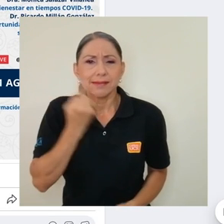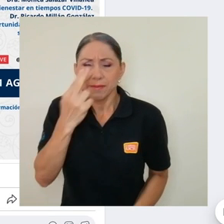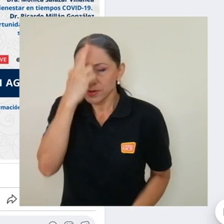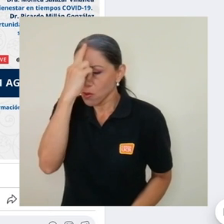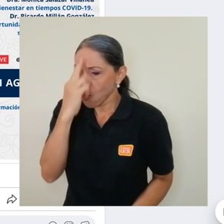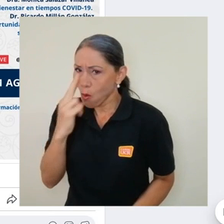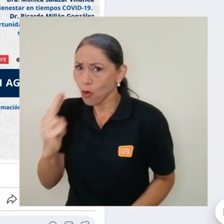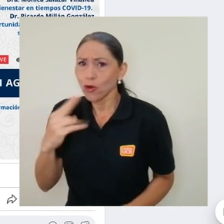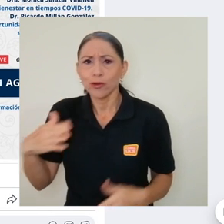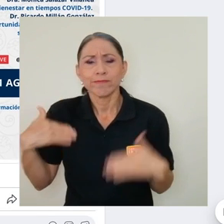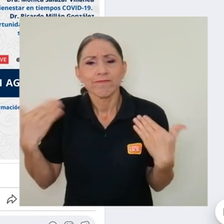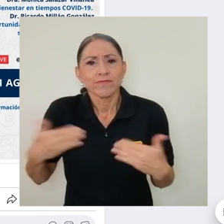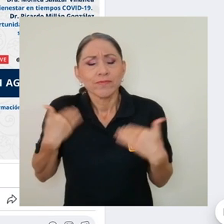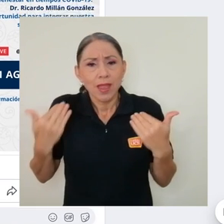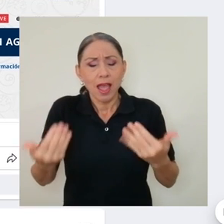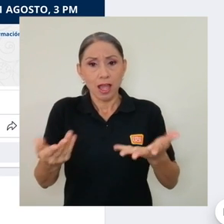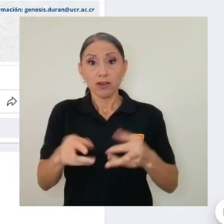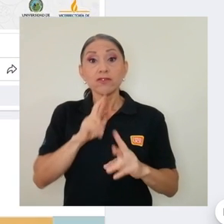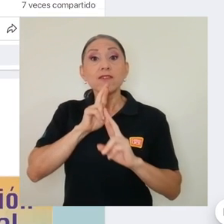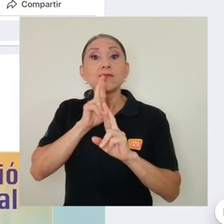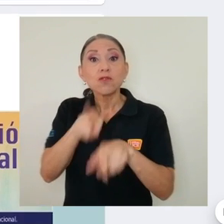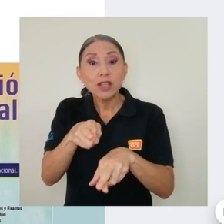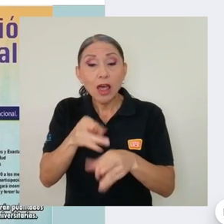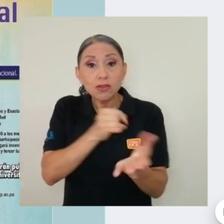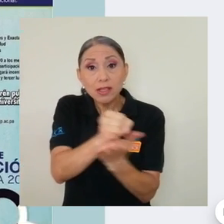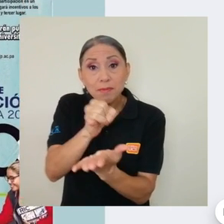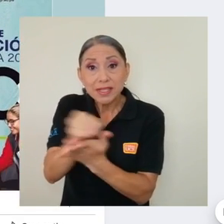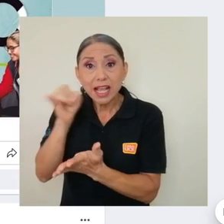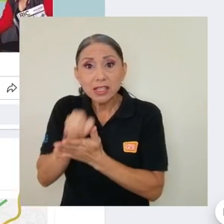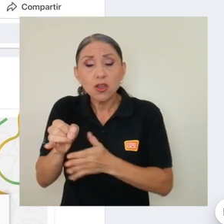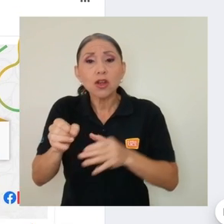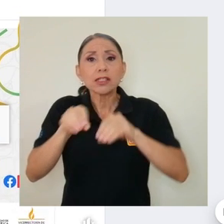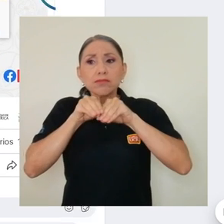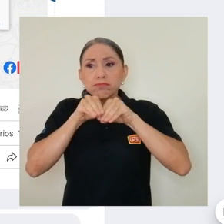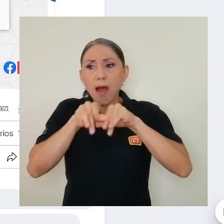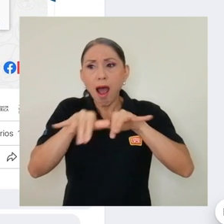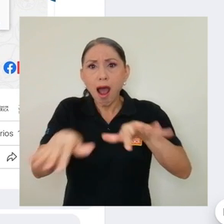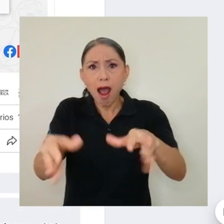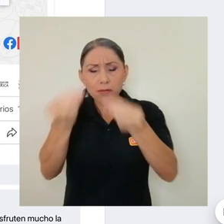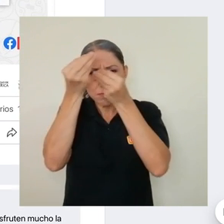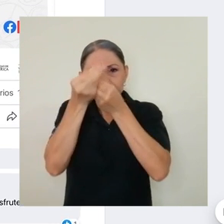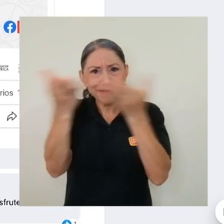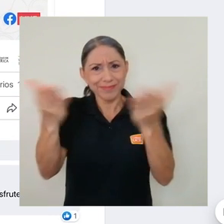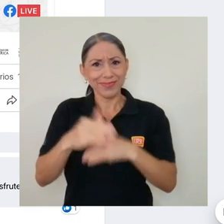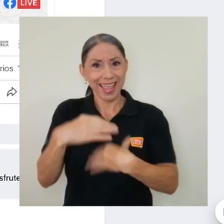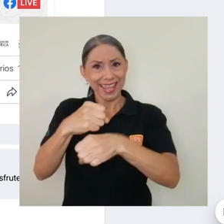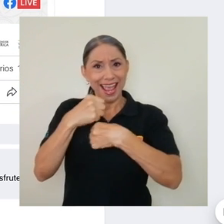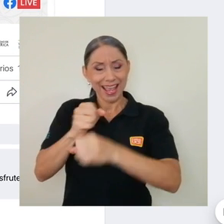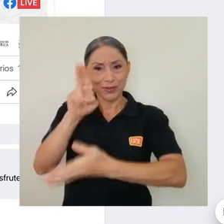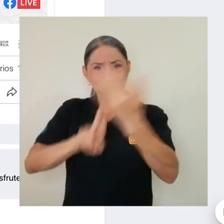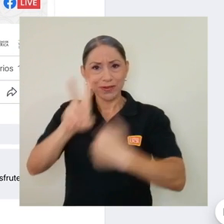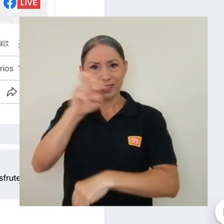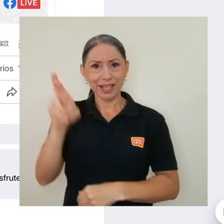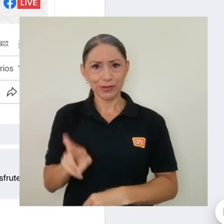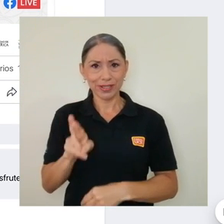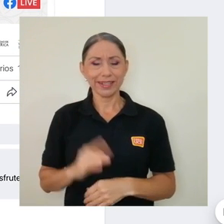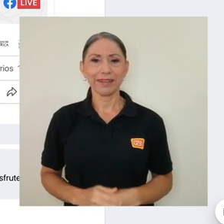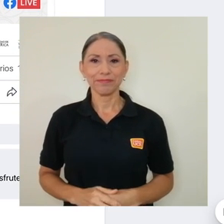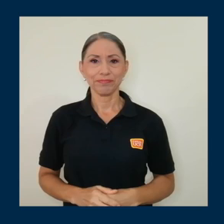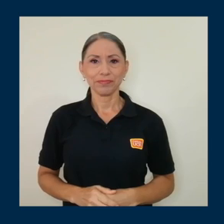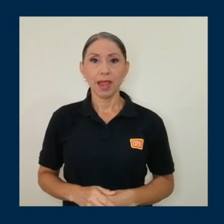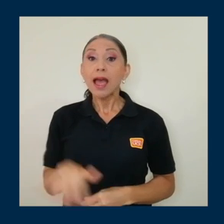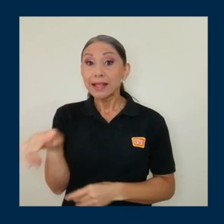un honor y un placer difundir los resultados de investigación que la universidad de costa rica lleva a cabo